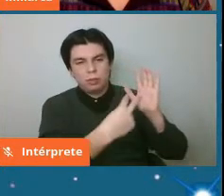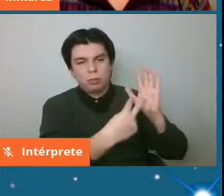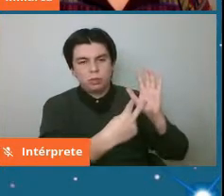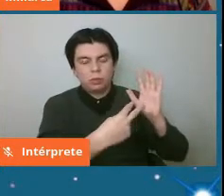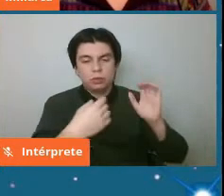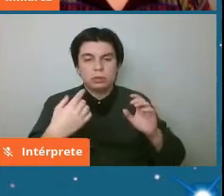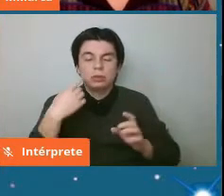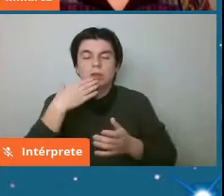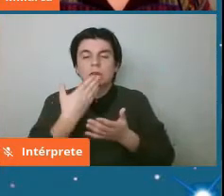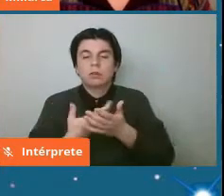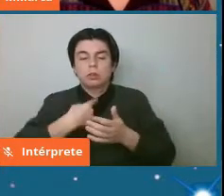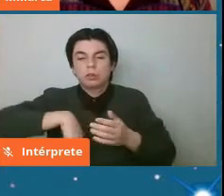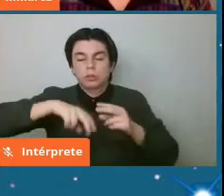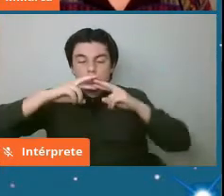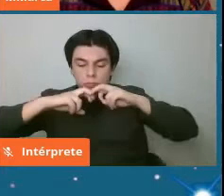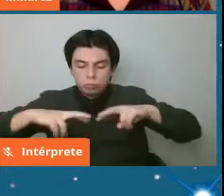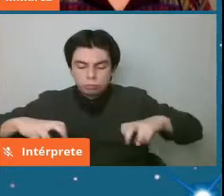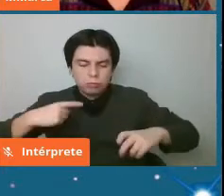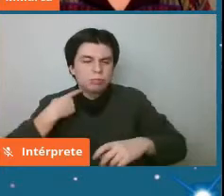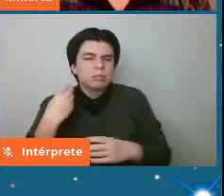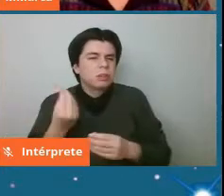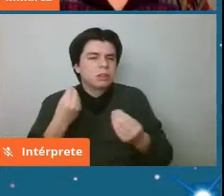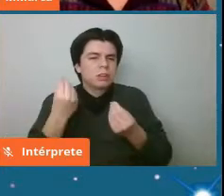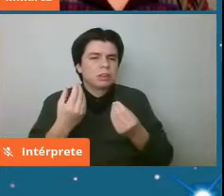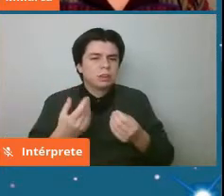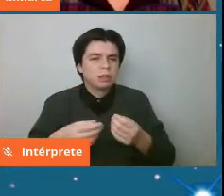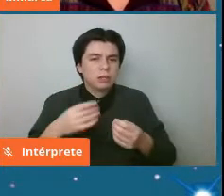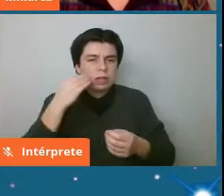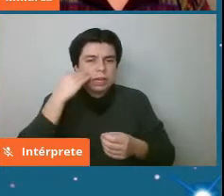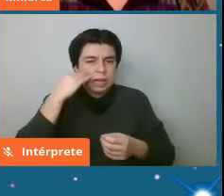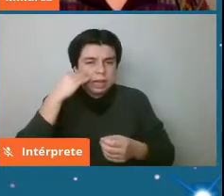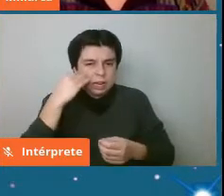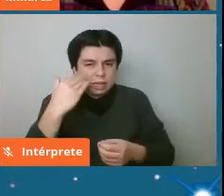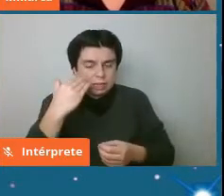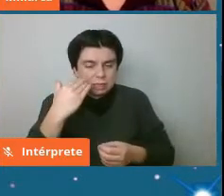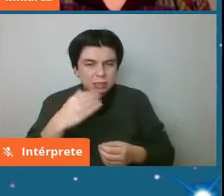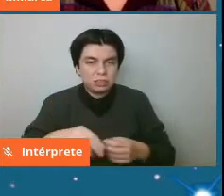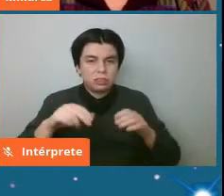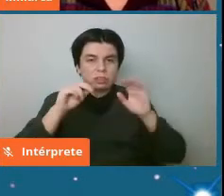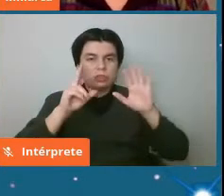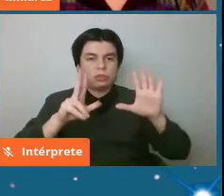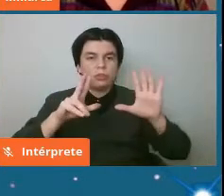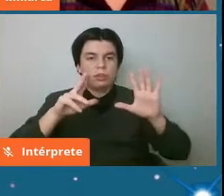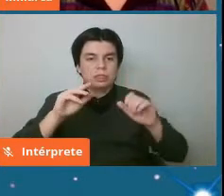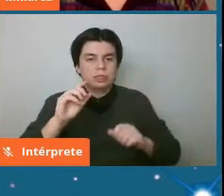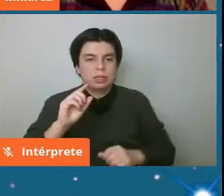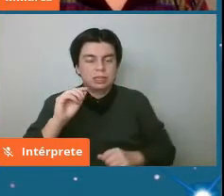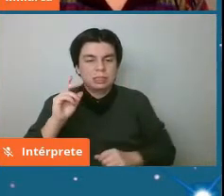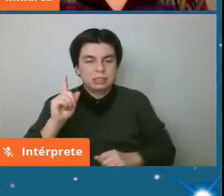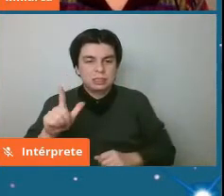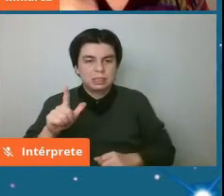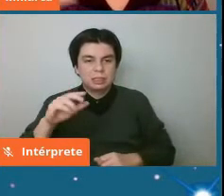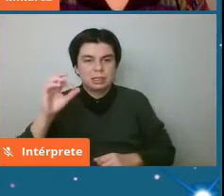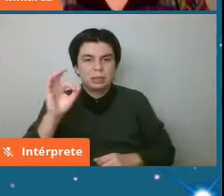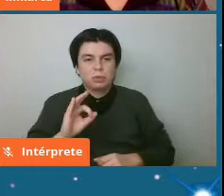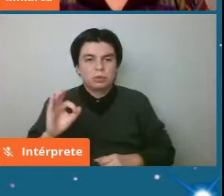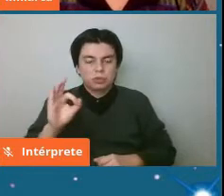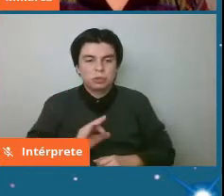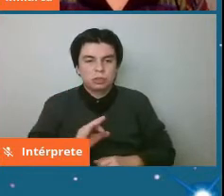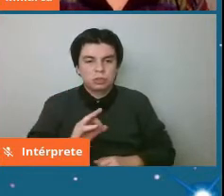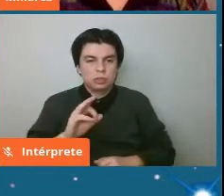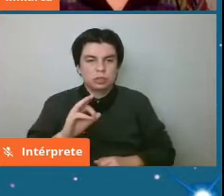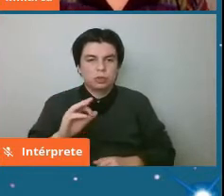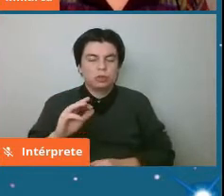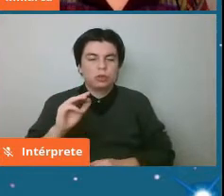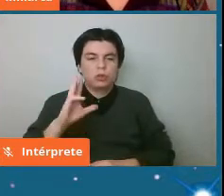analizamos estos meteoritos son que casi me imagínense 97% corresponde a meteoritos que son de